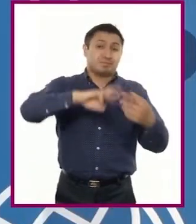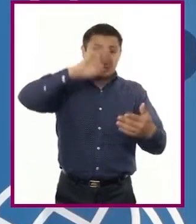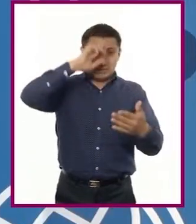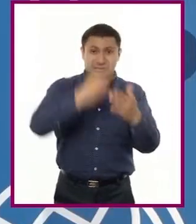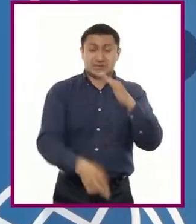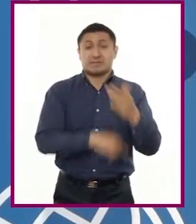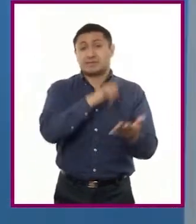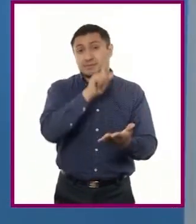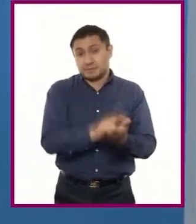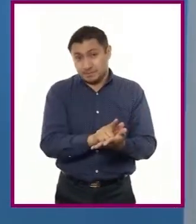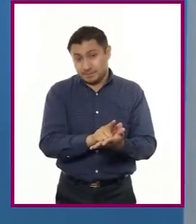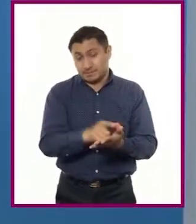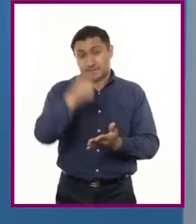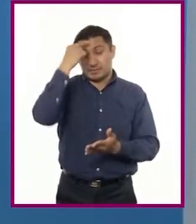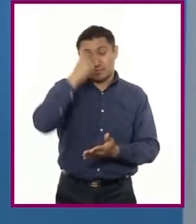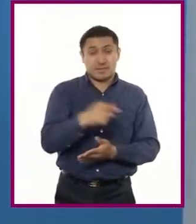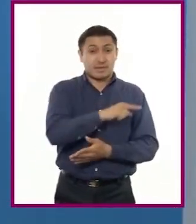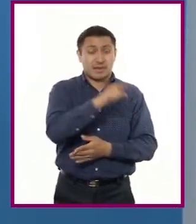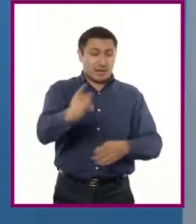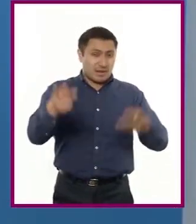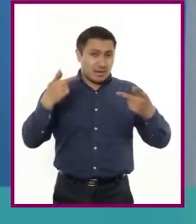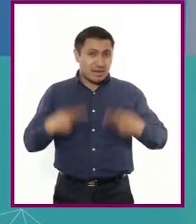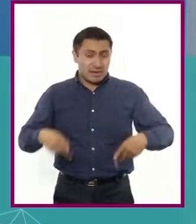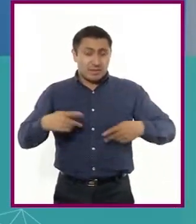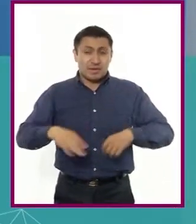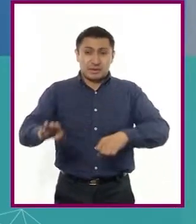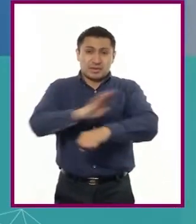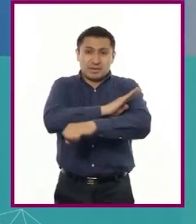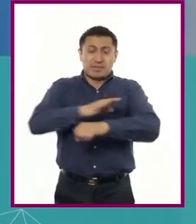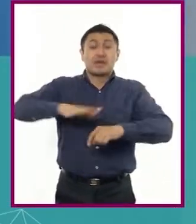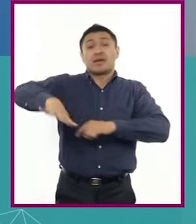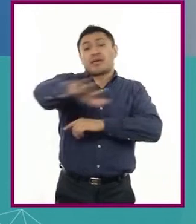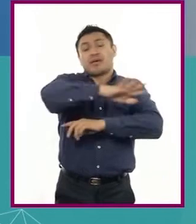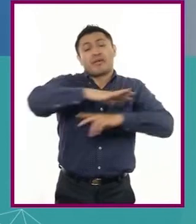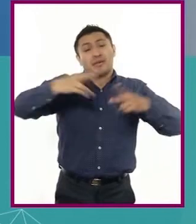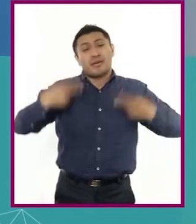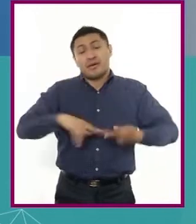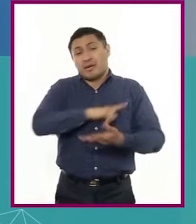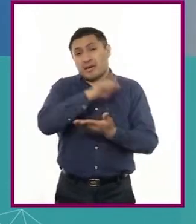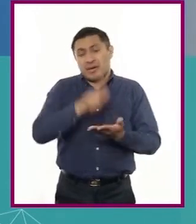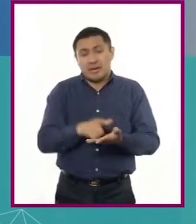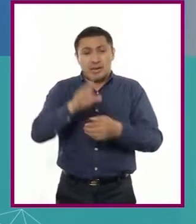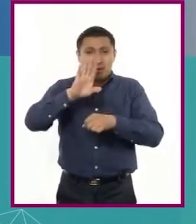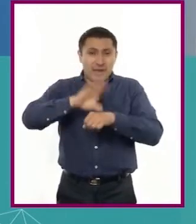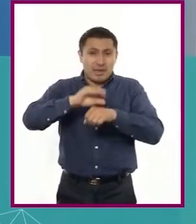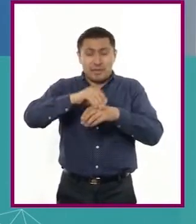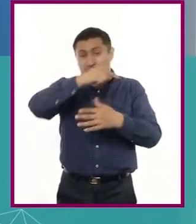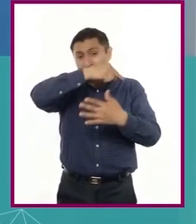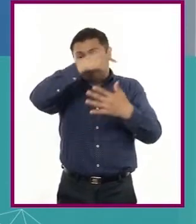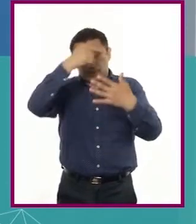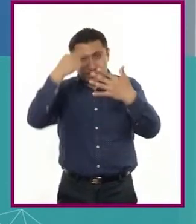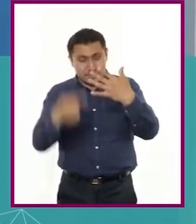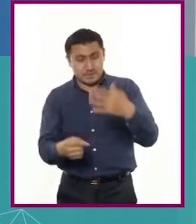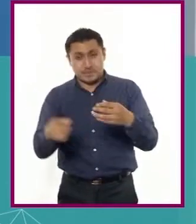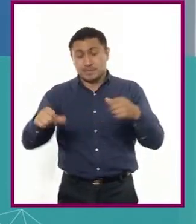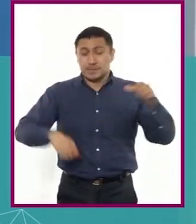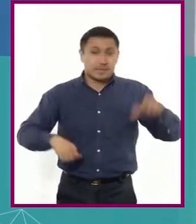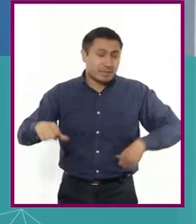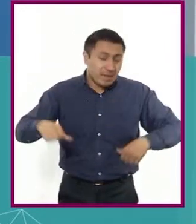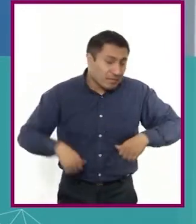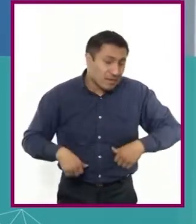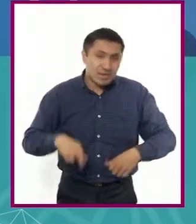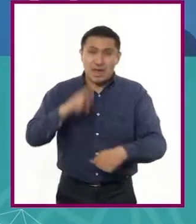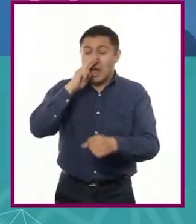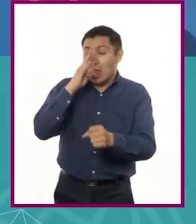Para que realicen sus labores en beneficio de la ciudadanía, la ley les otorga una serie de atribuciones, poderes